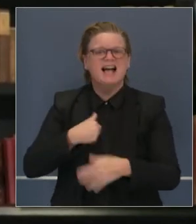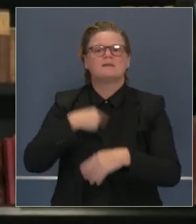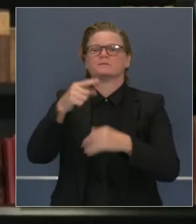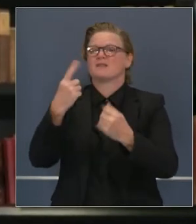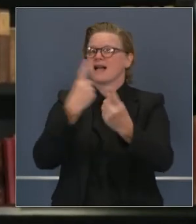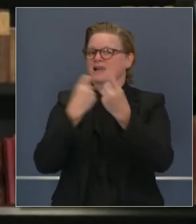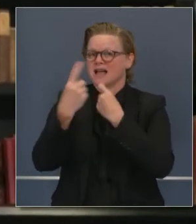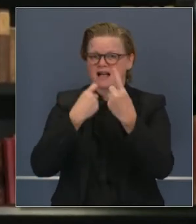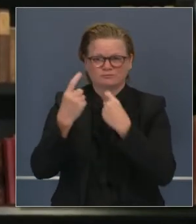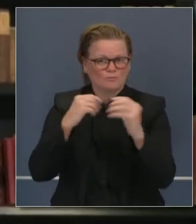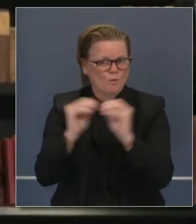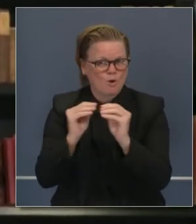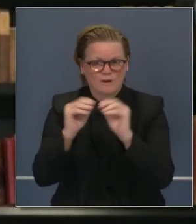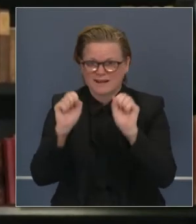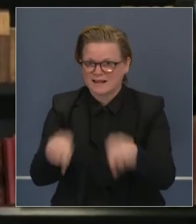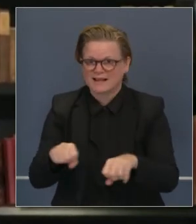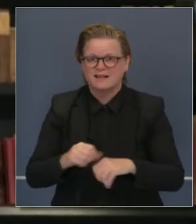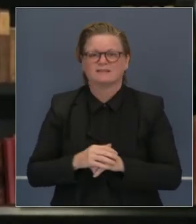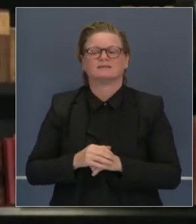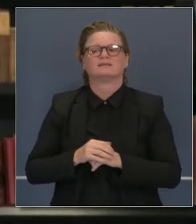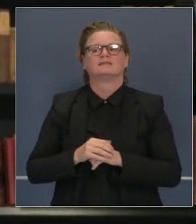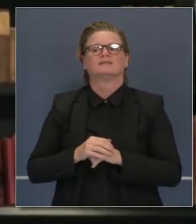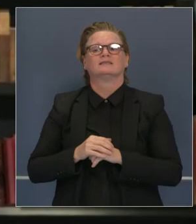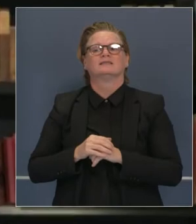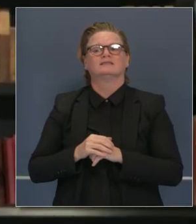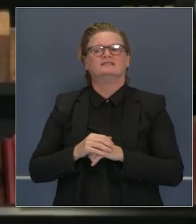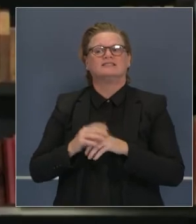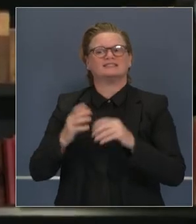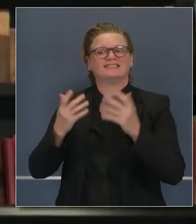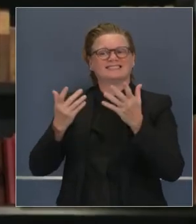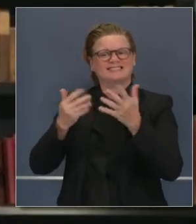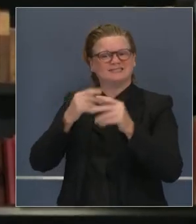responder mejor y esperamos ser más omnipresentes.